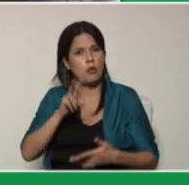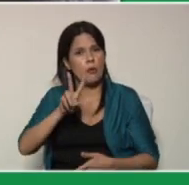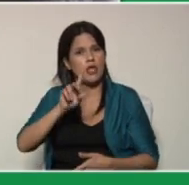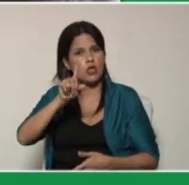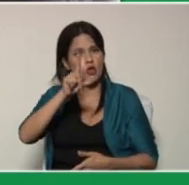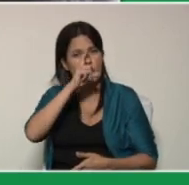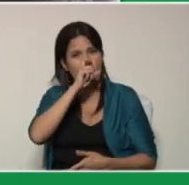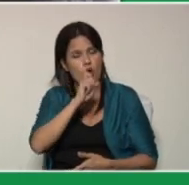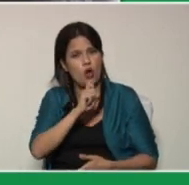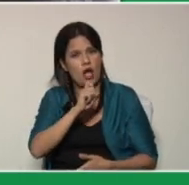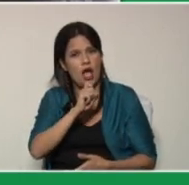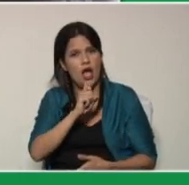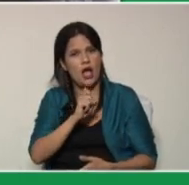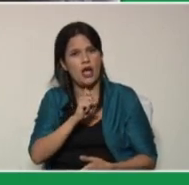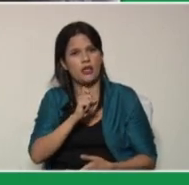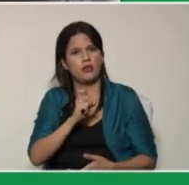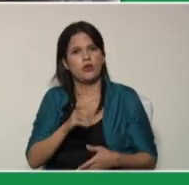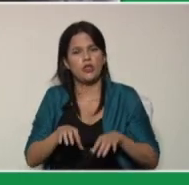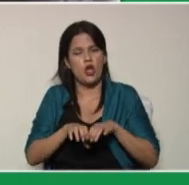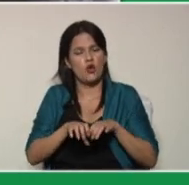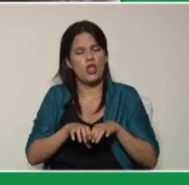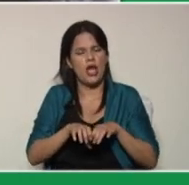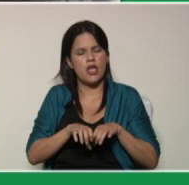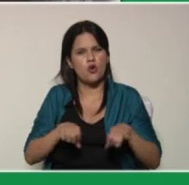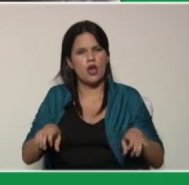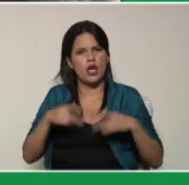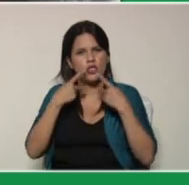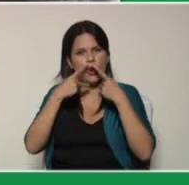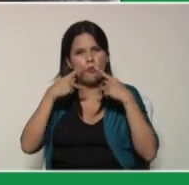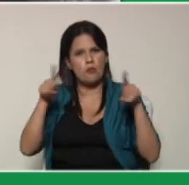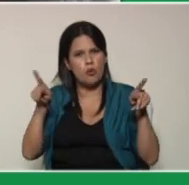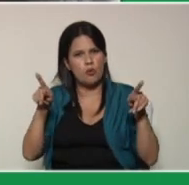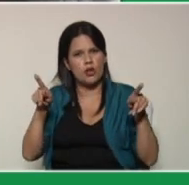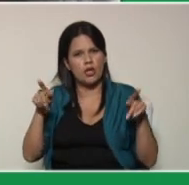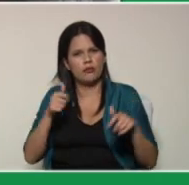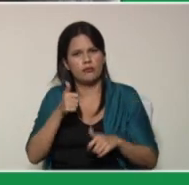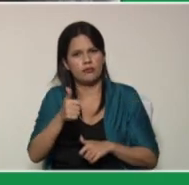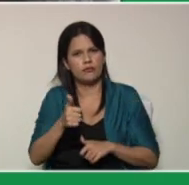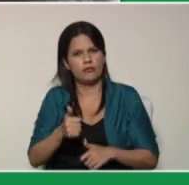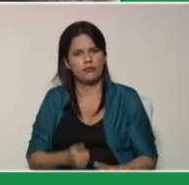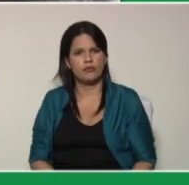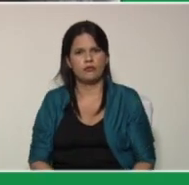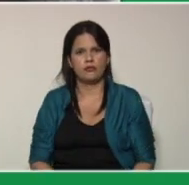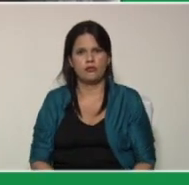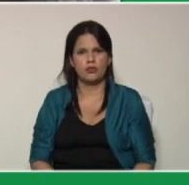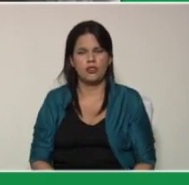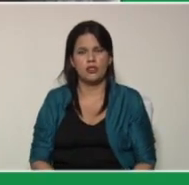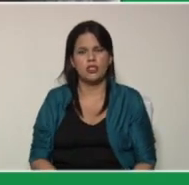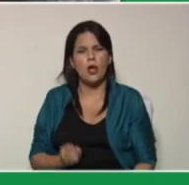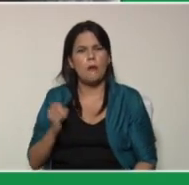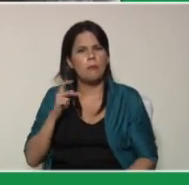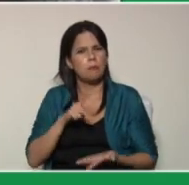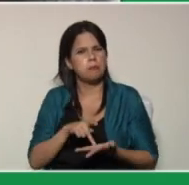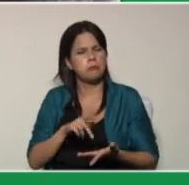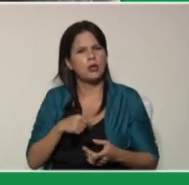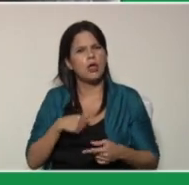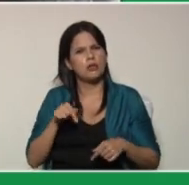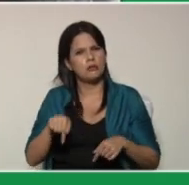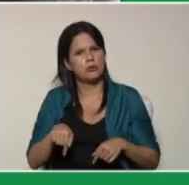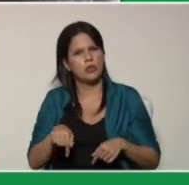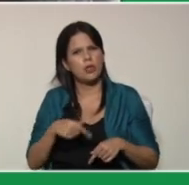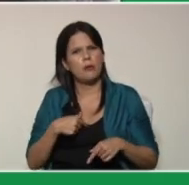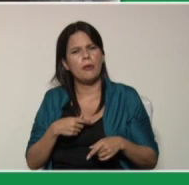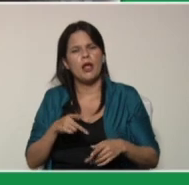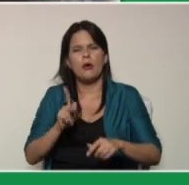de los grandes legados de Hugo Chávez una educación pública para libertad y se hace oportuna la ocasión para compartir con todos ustedes